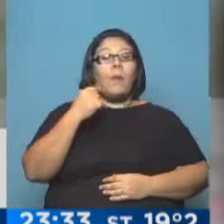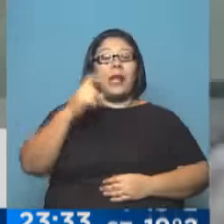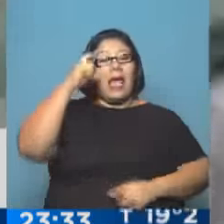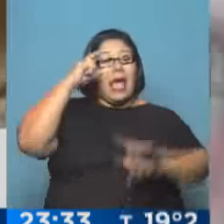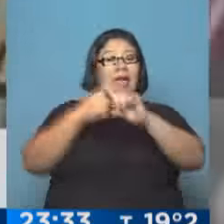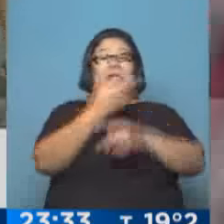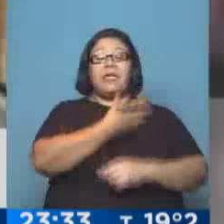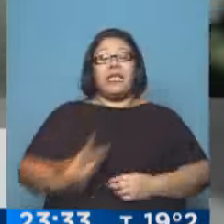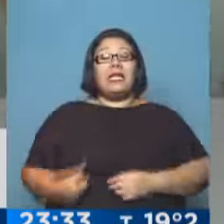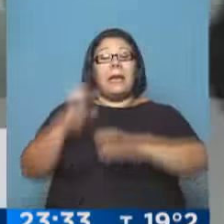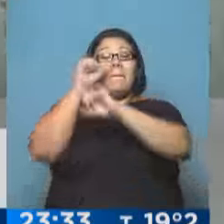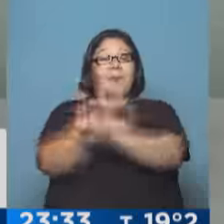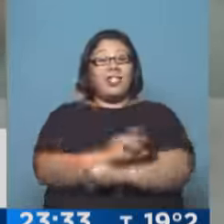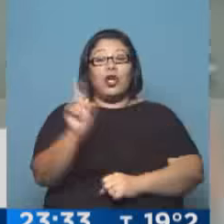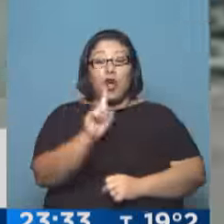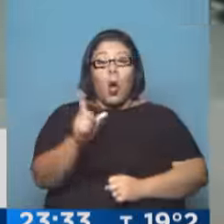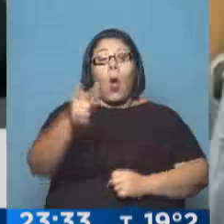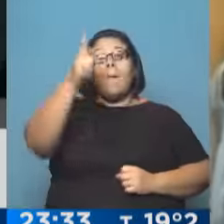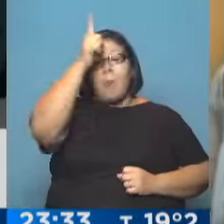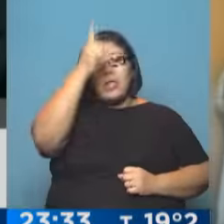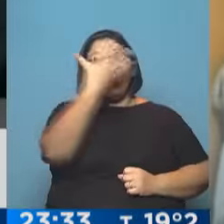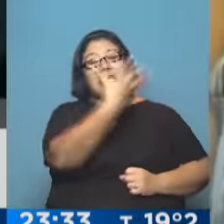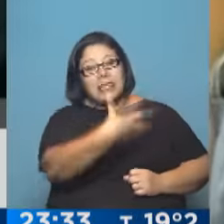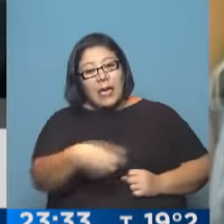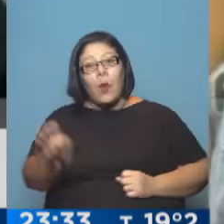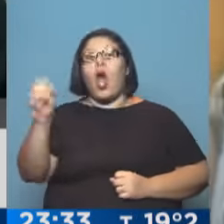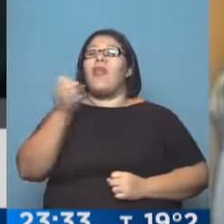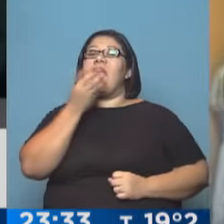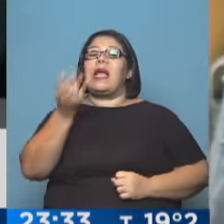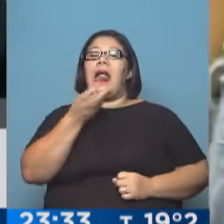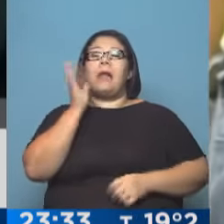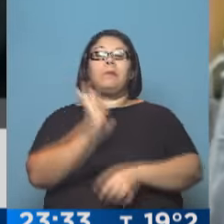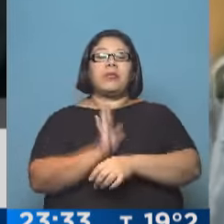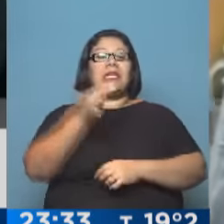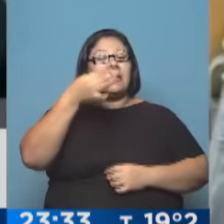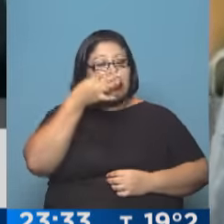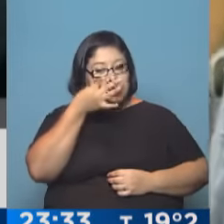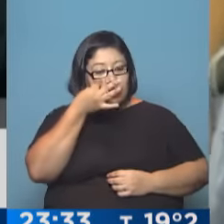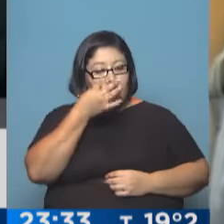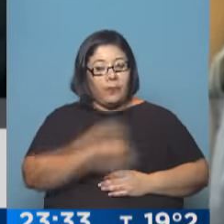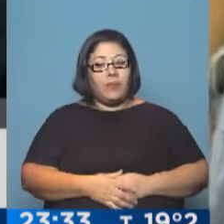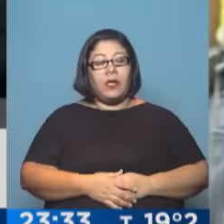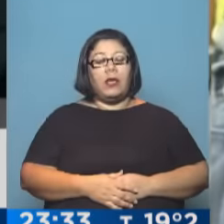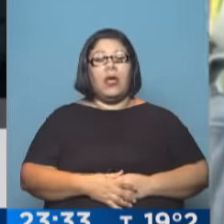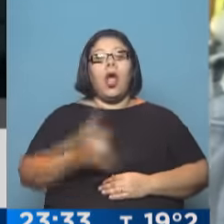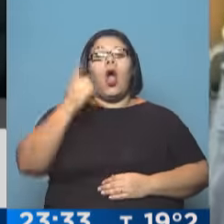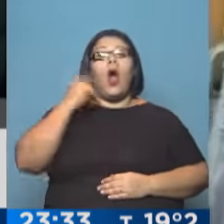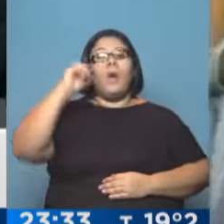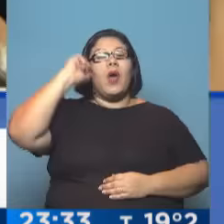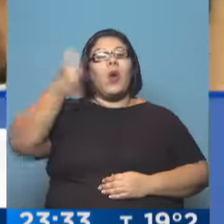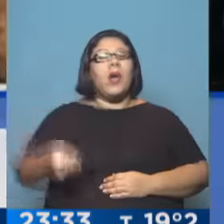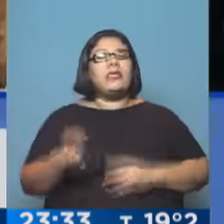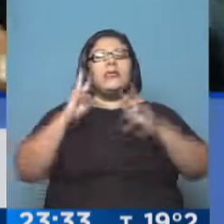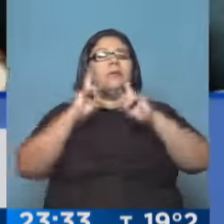preso. Fue simplemente trasladado por la policía a declarar en calidad de testigo. ¿Qué es lo que está investigando el juez Sergio Moro? Está